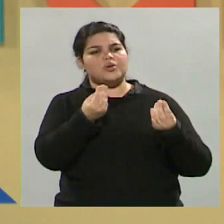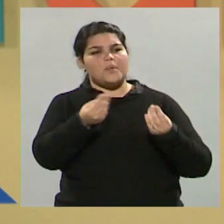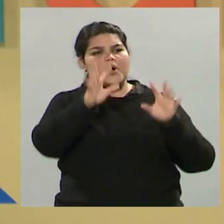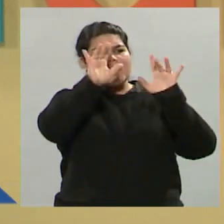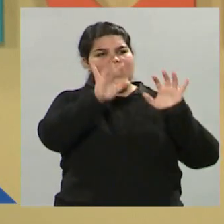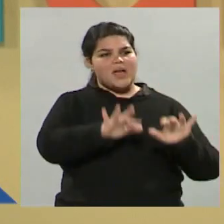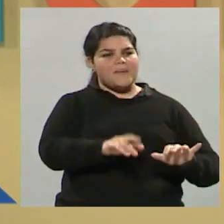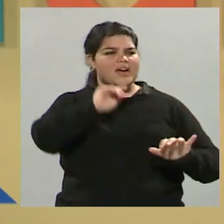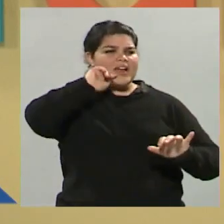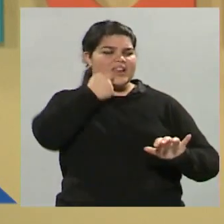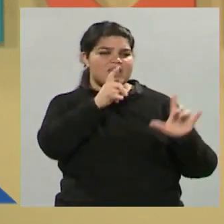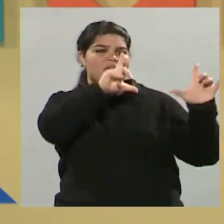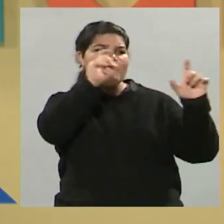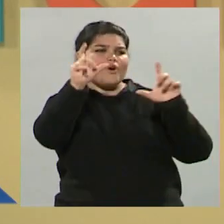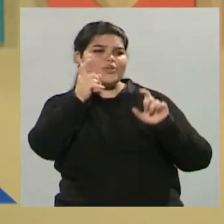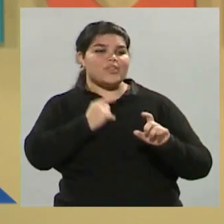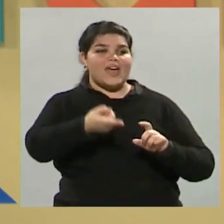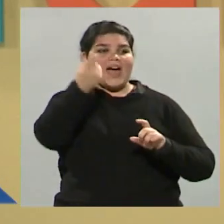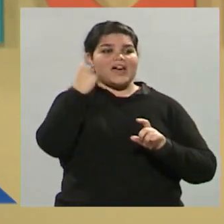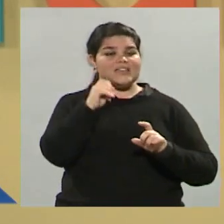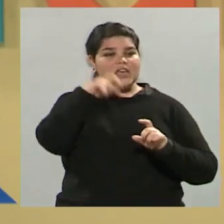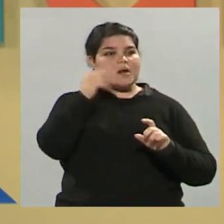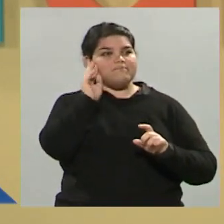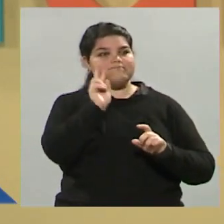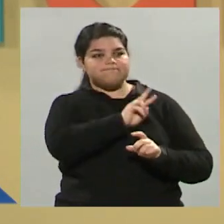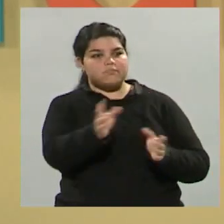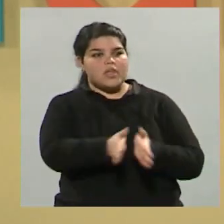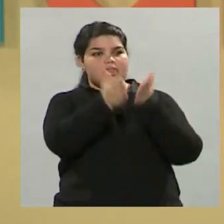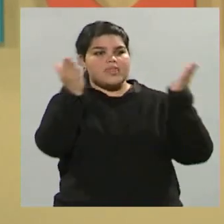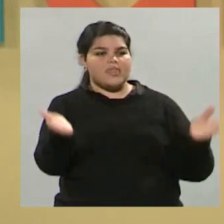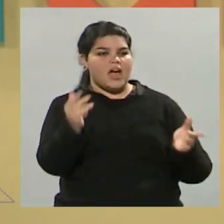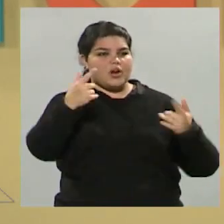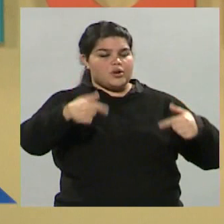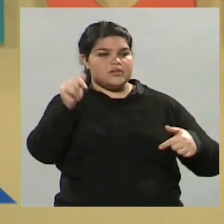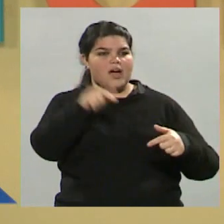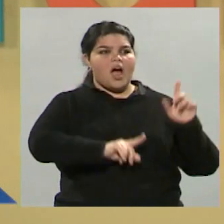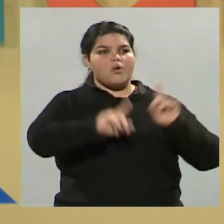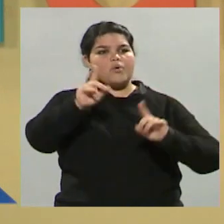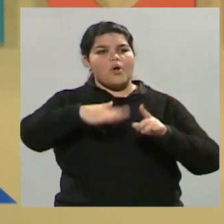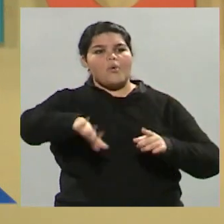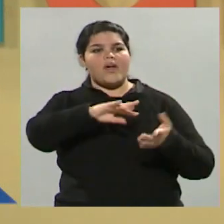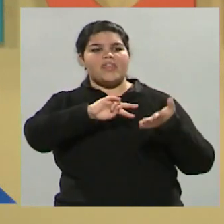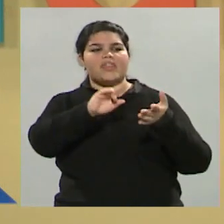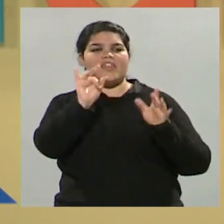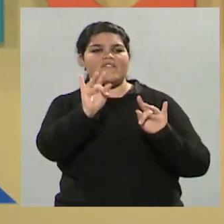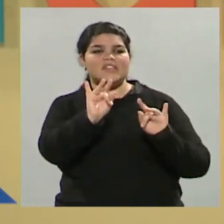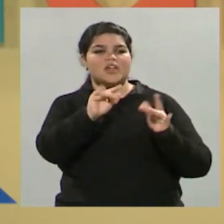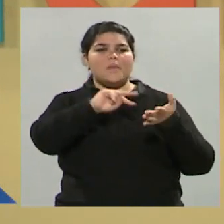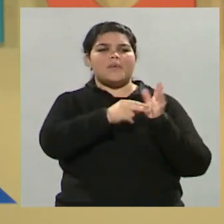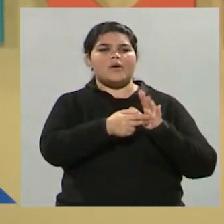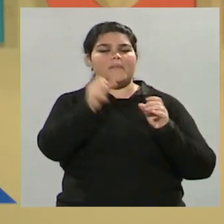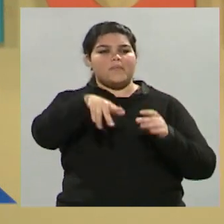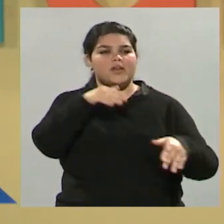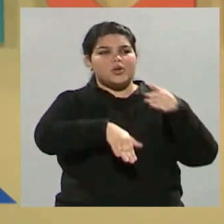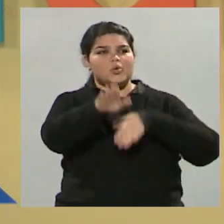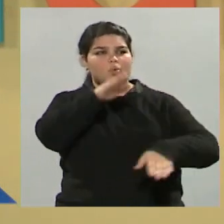de las hermosas postales que ayer veíamos en los medios de comunicación, en muchos lugares se complicó, sobre todo por accesos en las rutas y también la